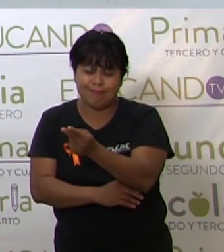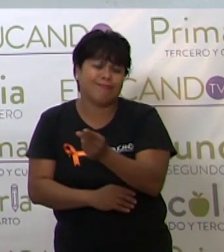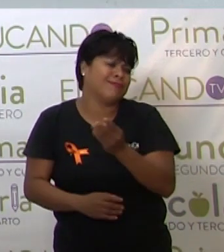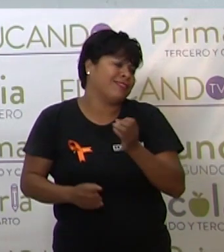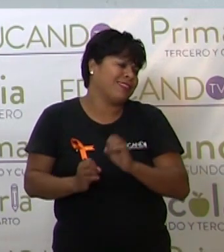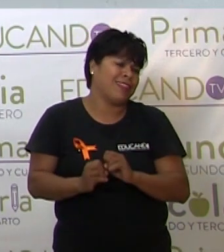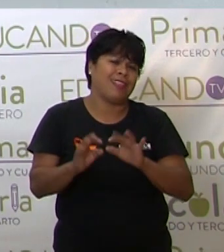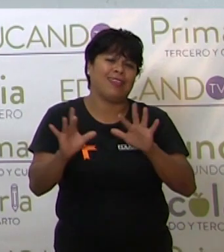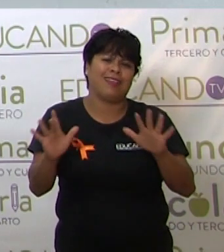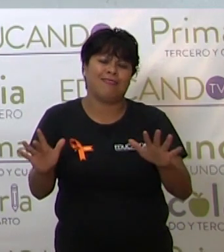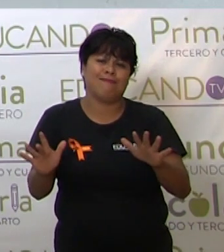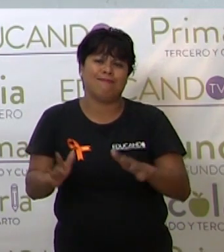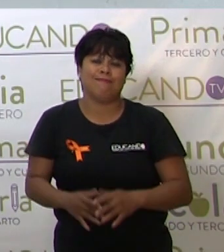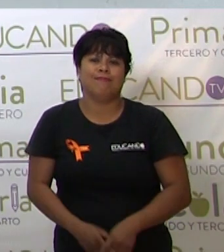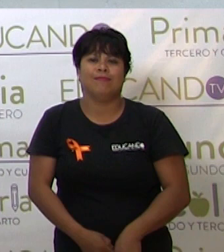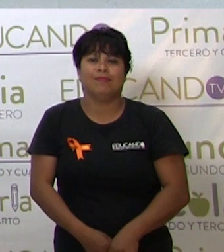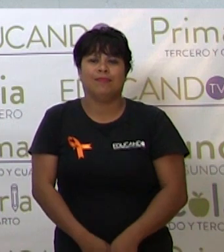supuesto.